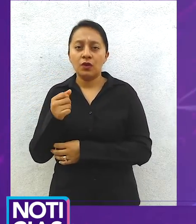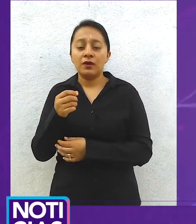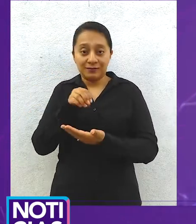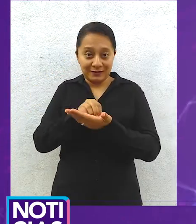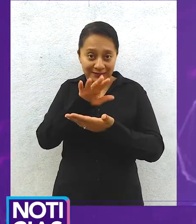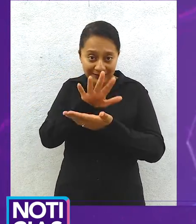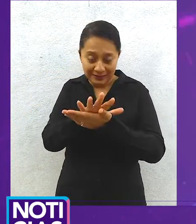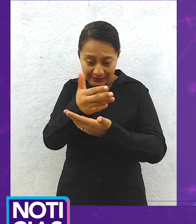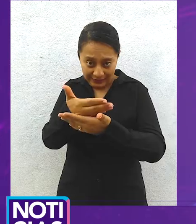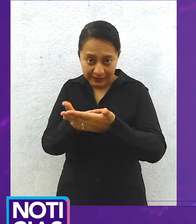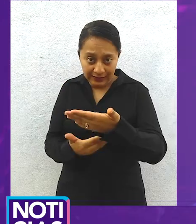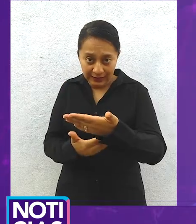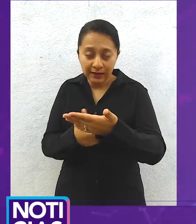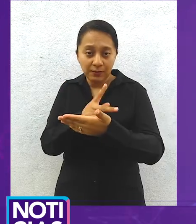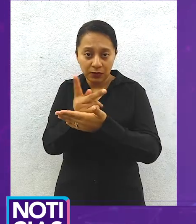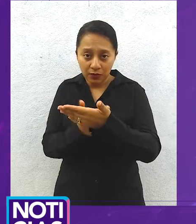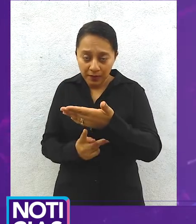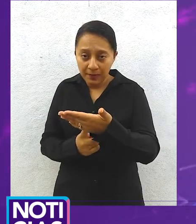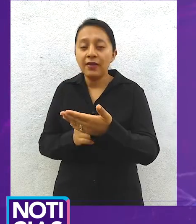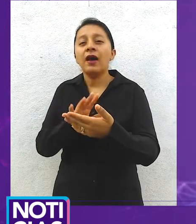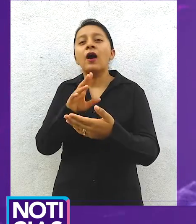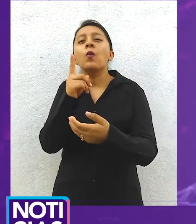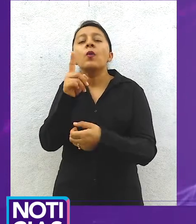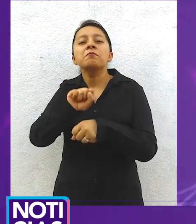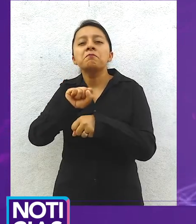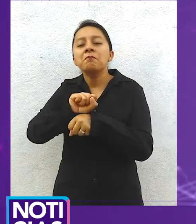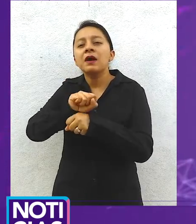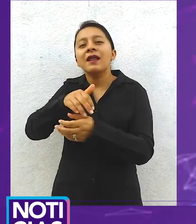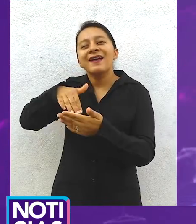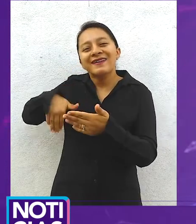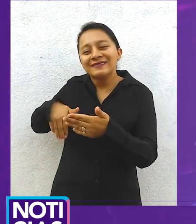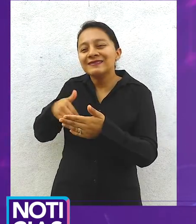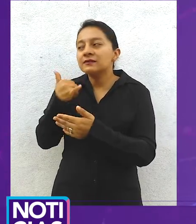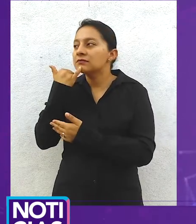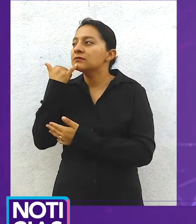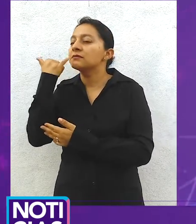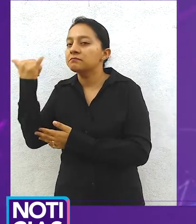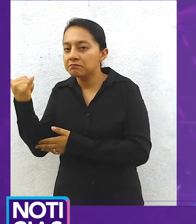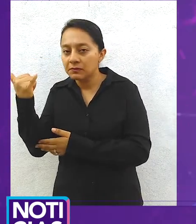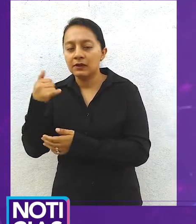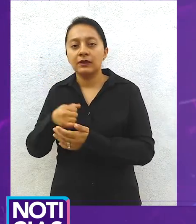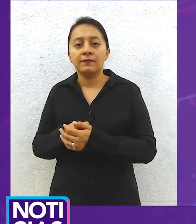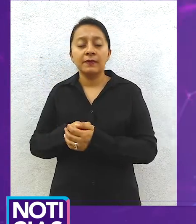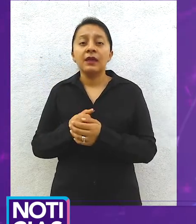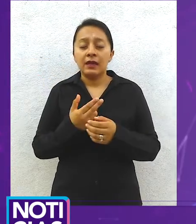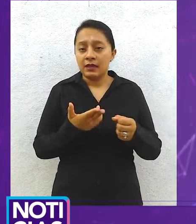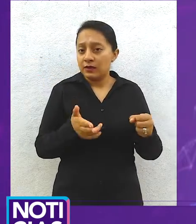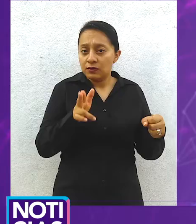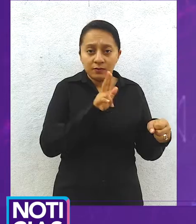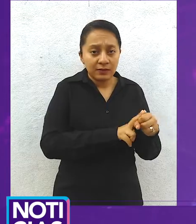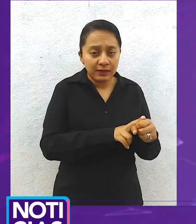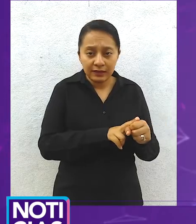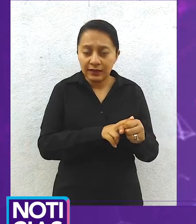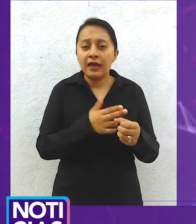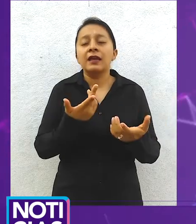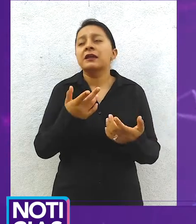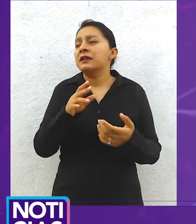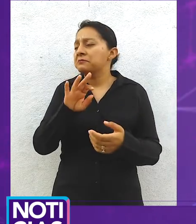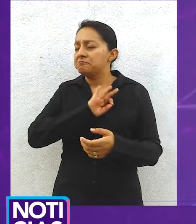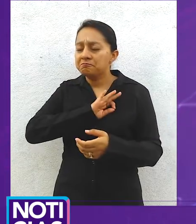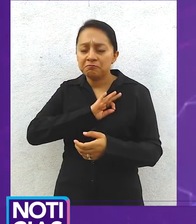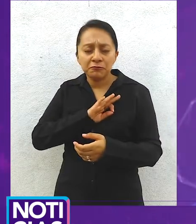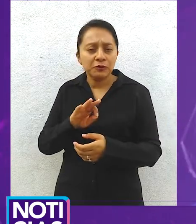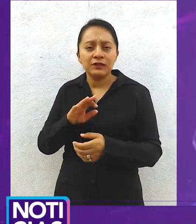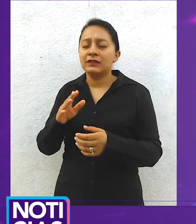se continuará con la atención de emergencias embarazadas, mujeres con evento ginecológico y a niñas y niños